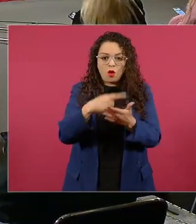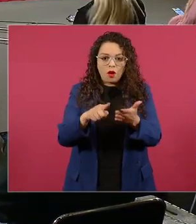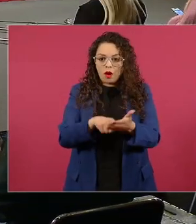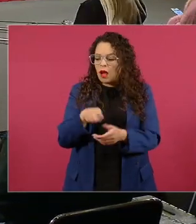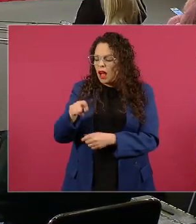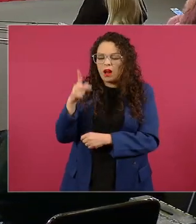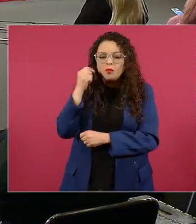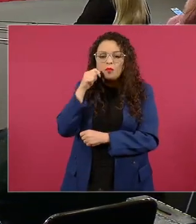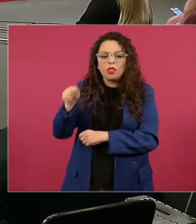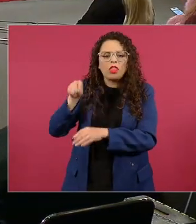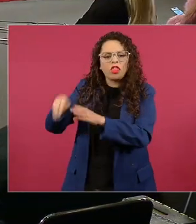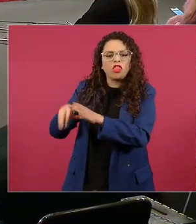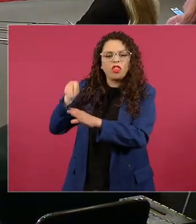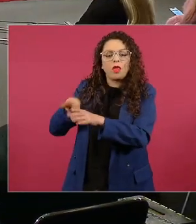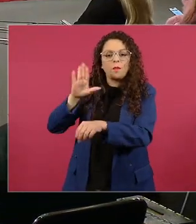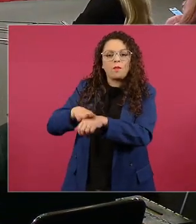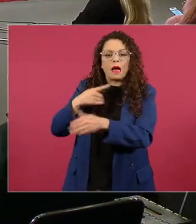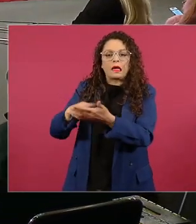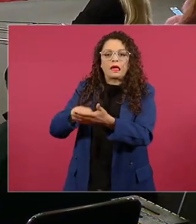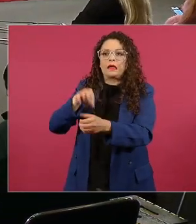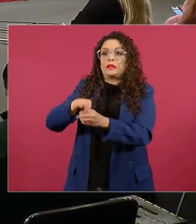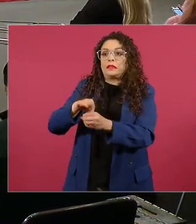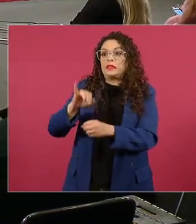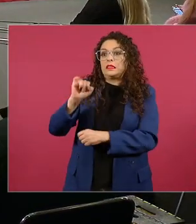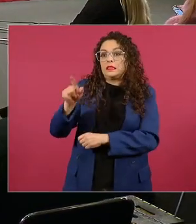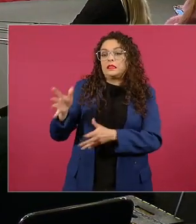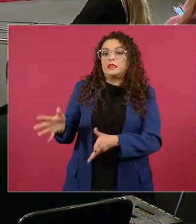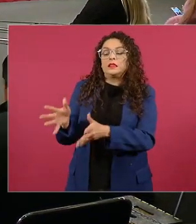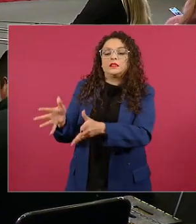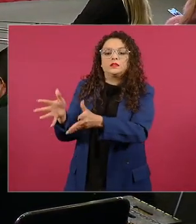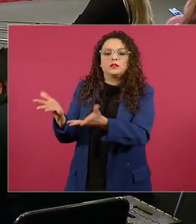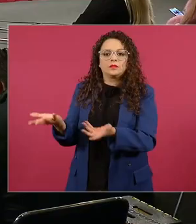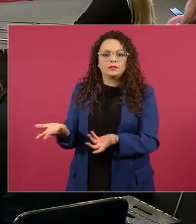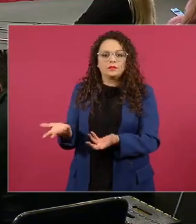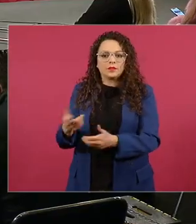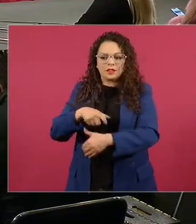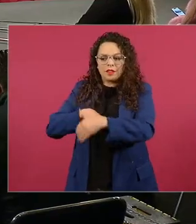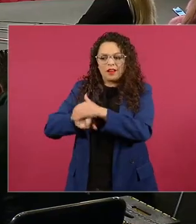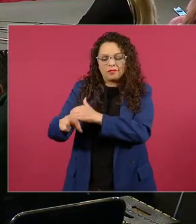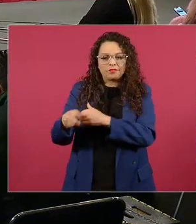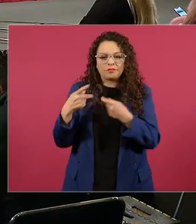aplicaban la compra del voto